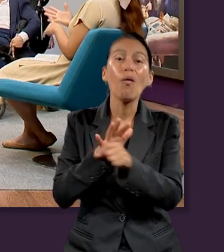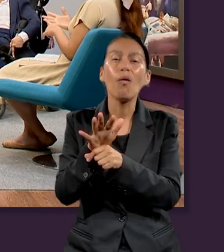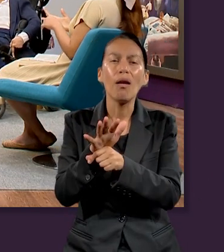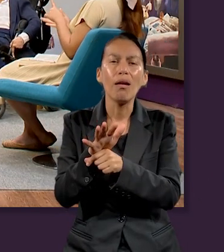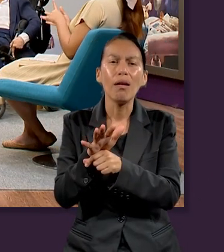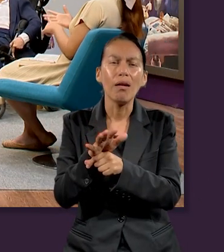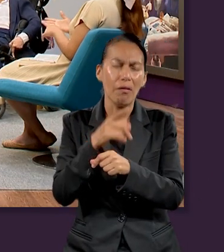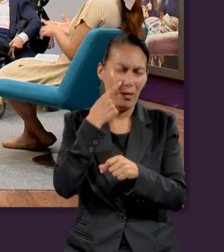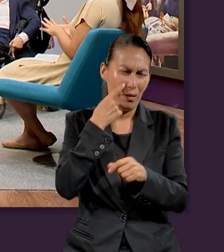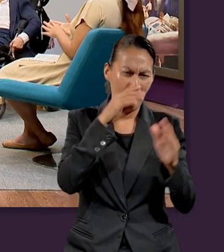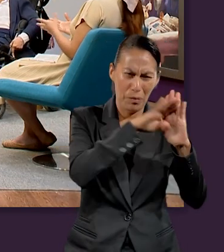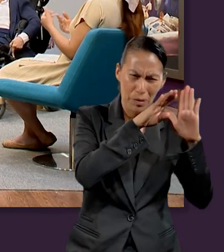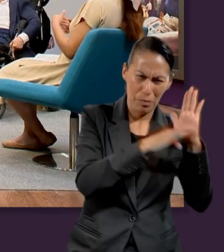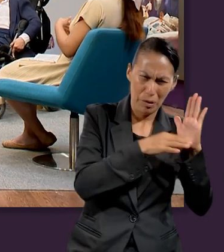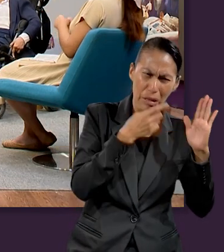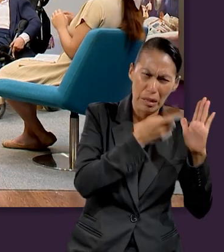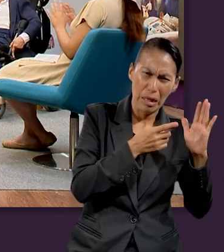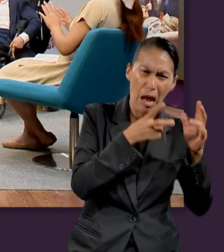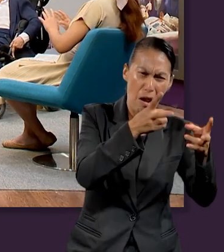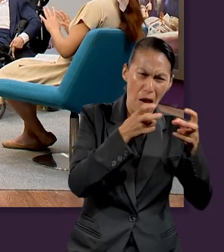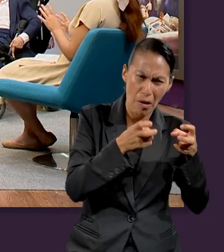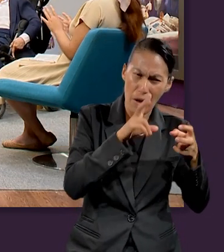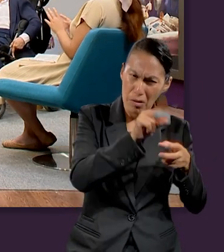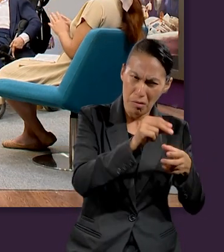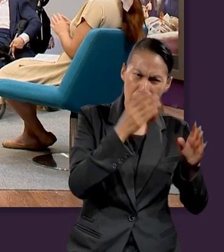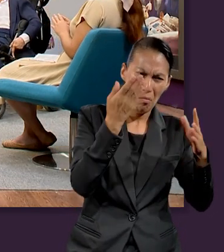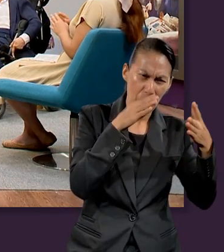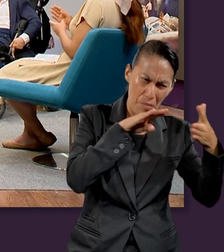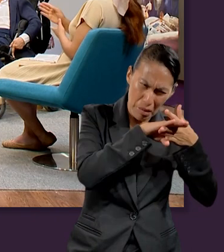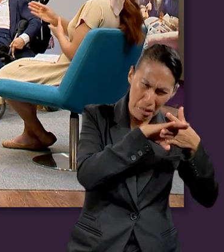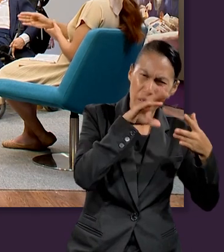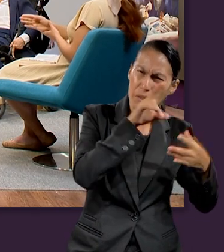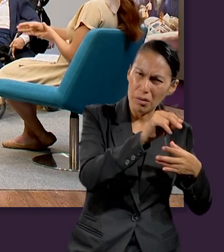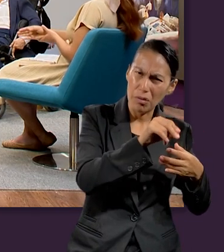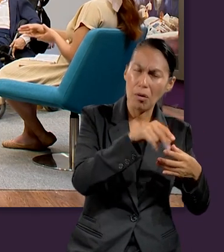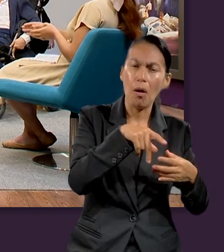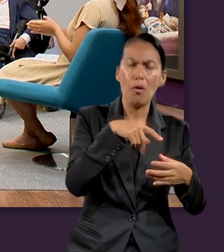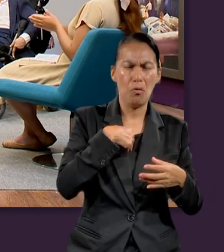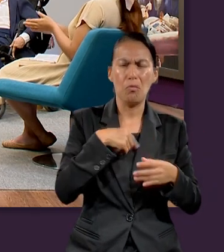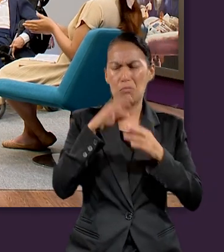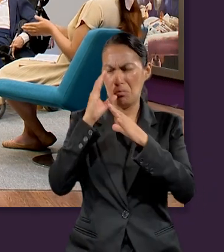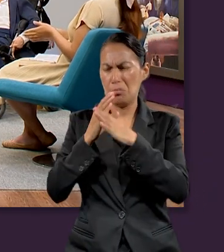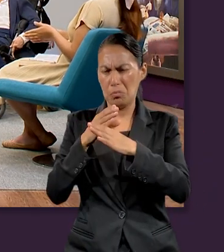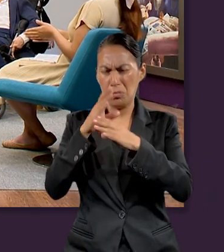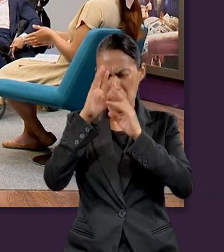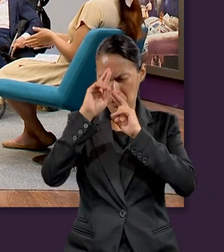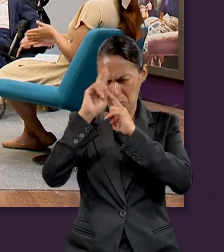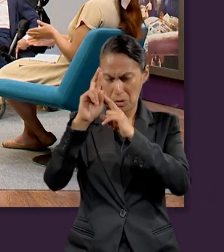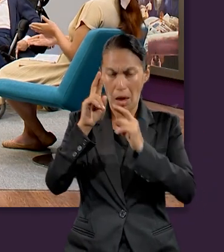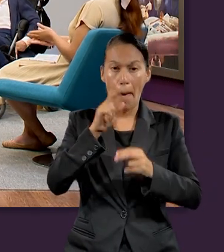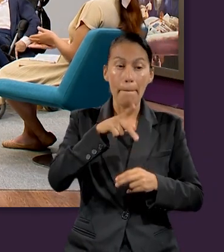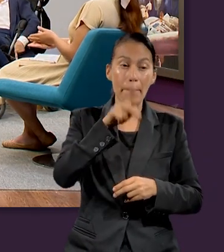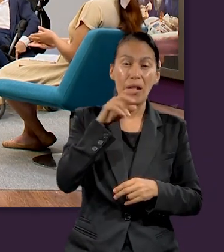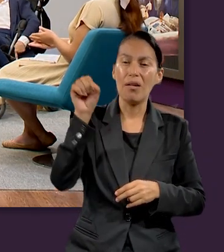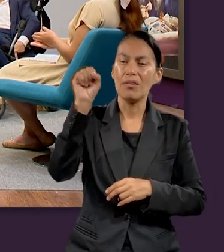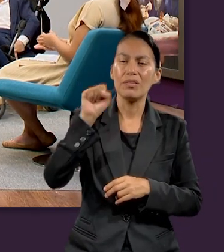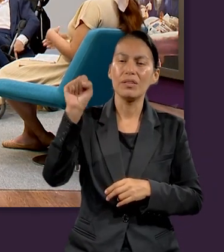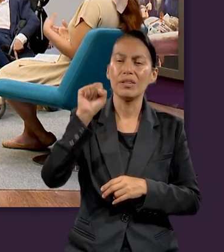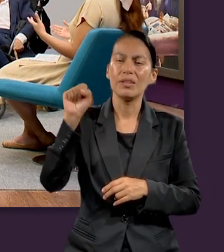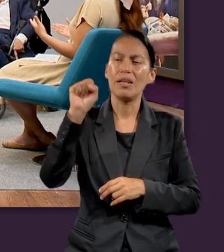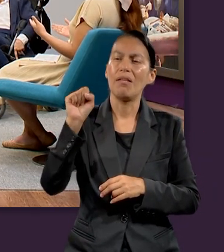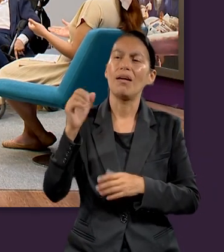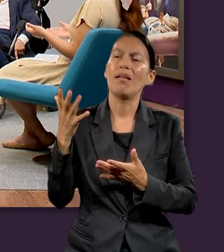ok, dice, no matarás, no robarás, y está bien, yo no robo, yo no mato, pero si yo no respeto el día del Señor, el día de reposo,